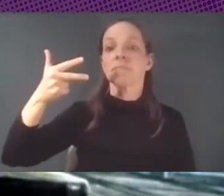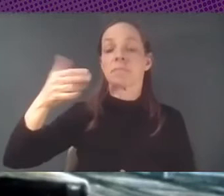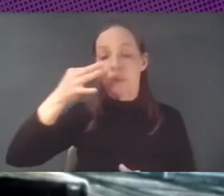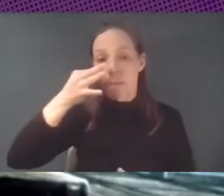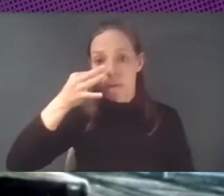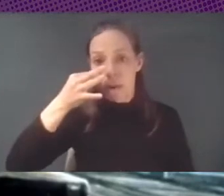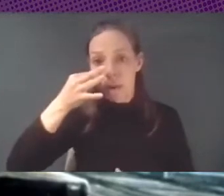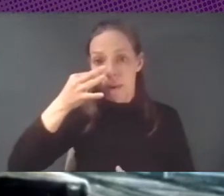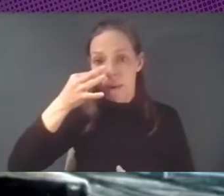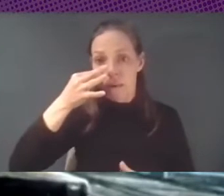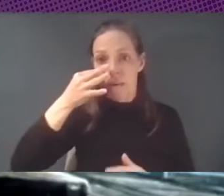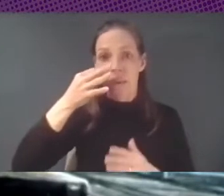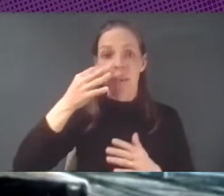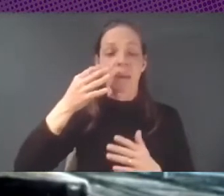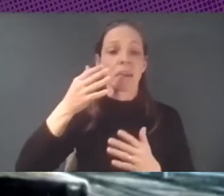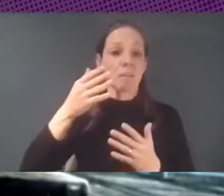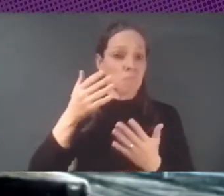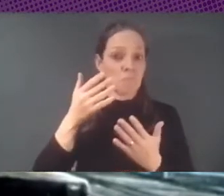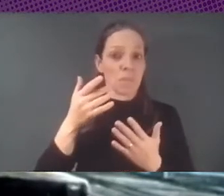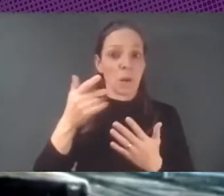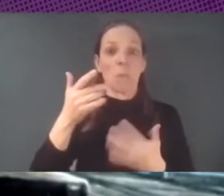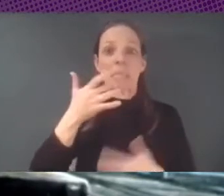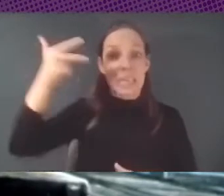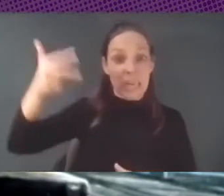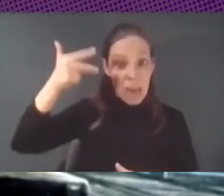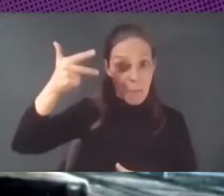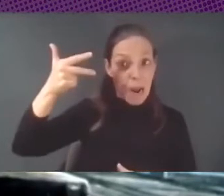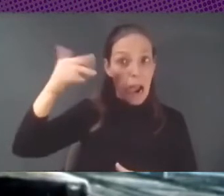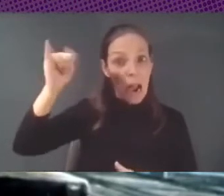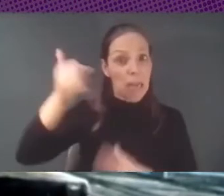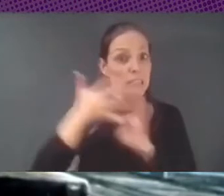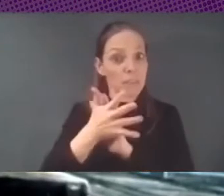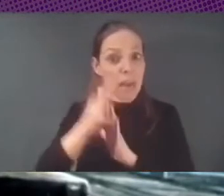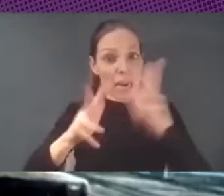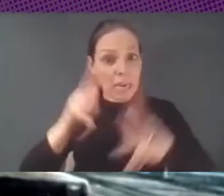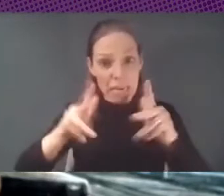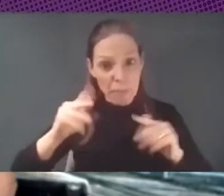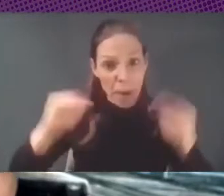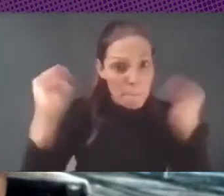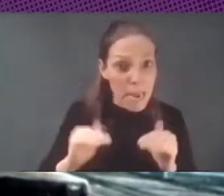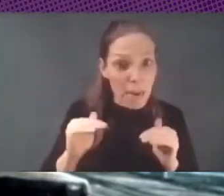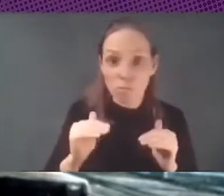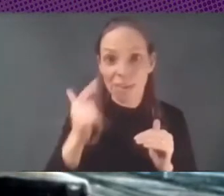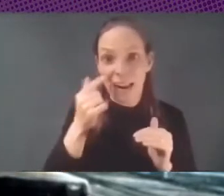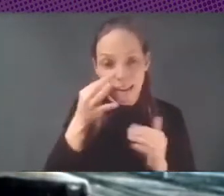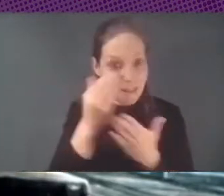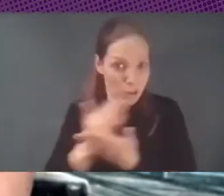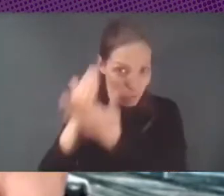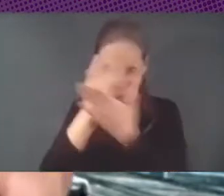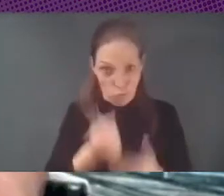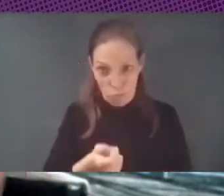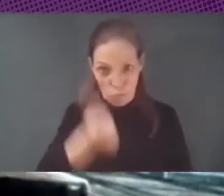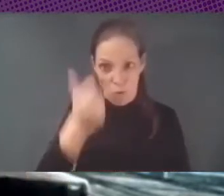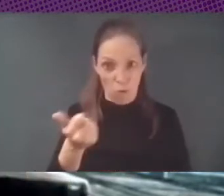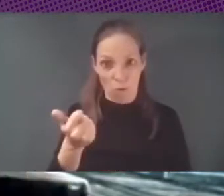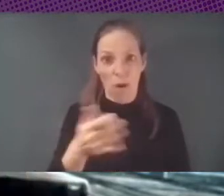cómo puede bajar la criminalidad debido a esto ahora estamos en la misma situación de inversiones brutales en el desarrollo de